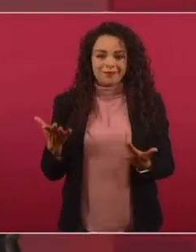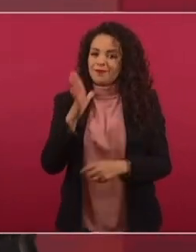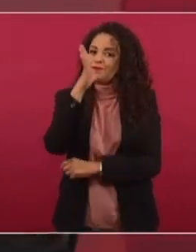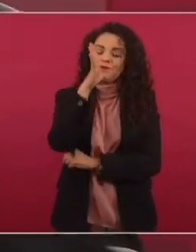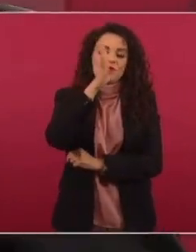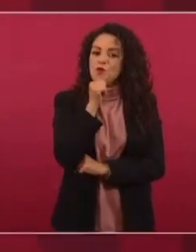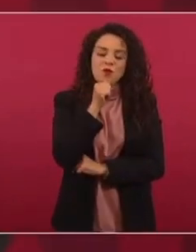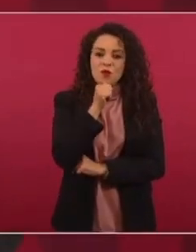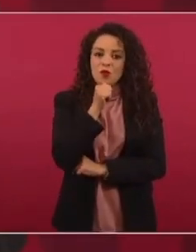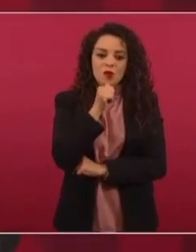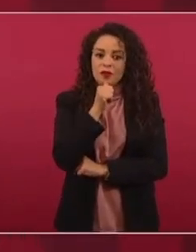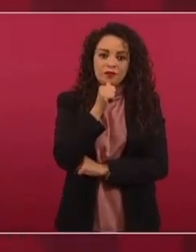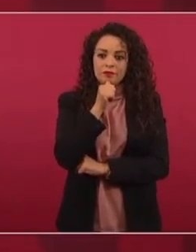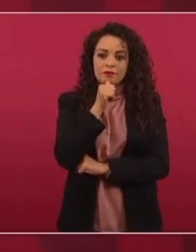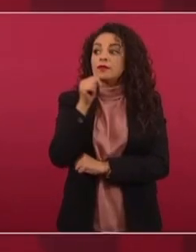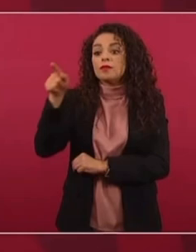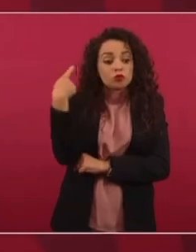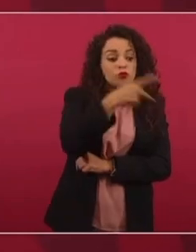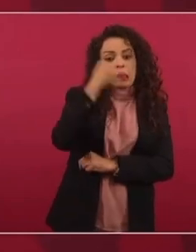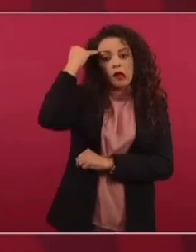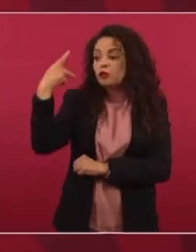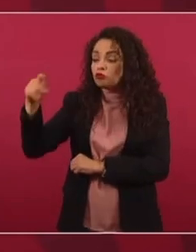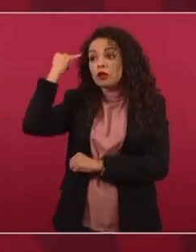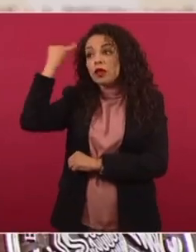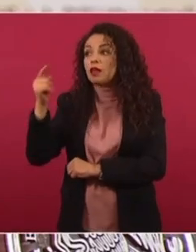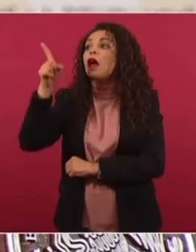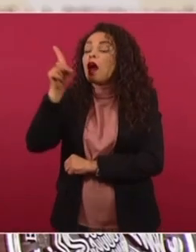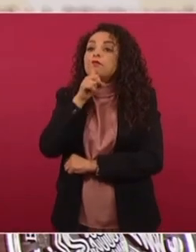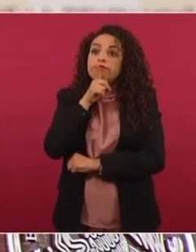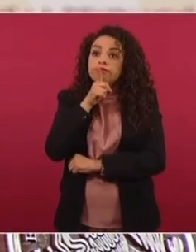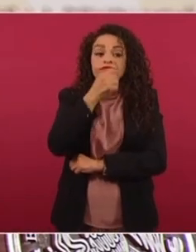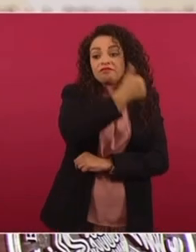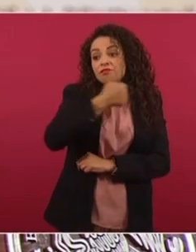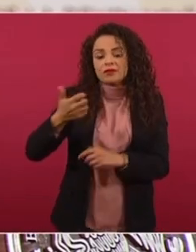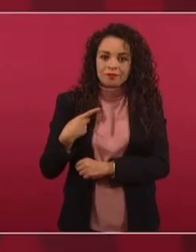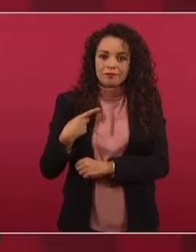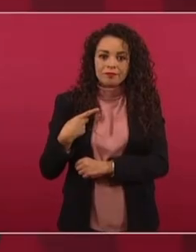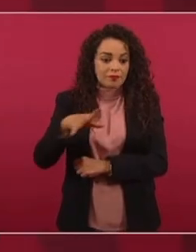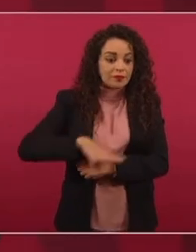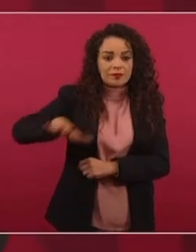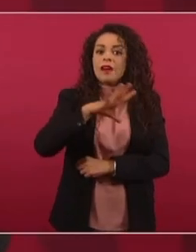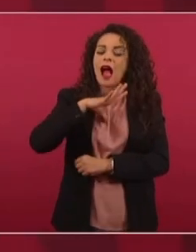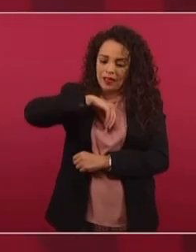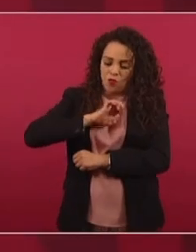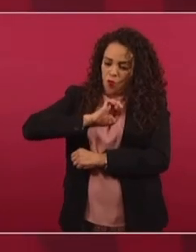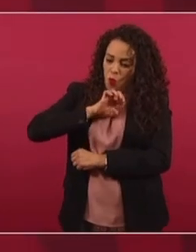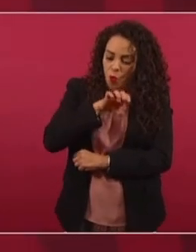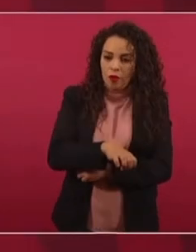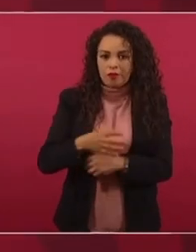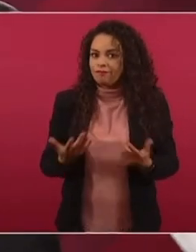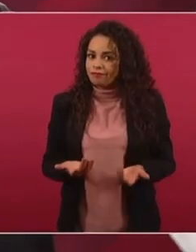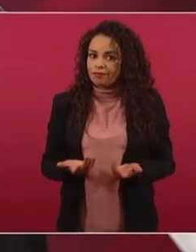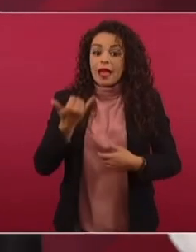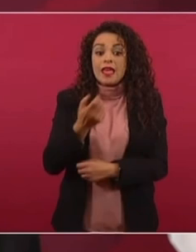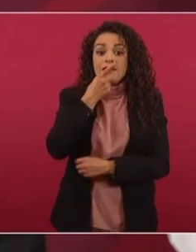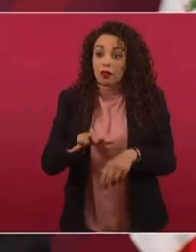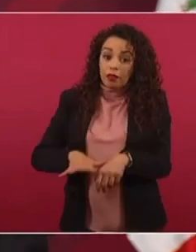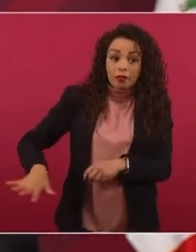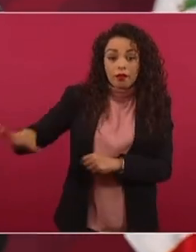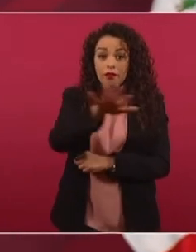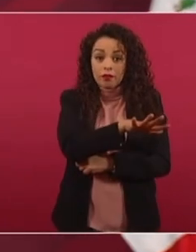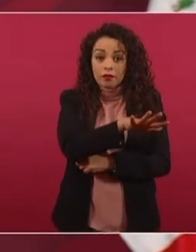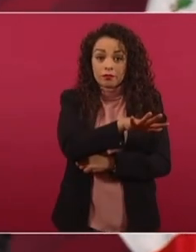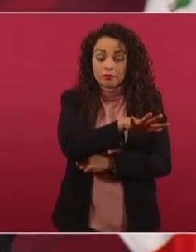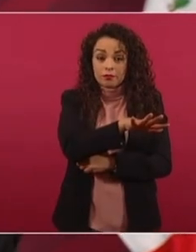ideologías, por dogmas, por odios y mucho menos los llamados representantes populares.